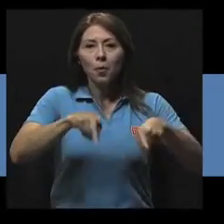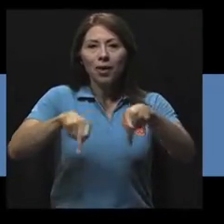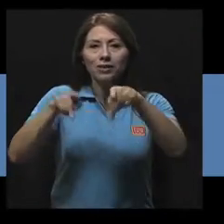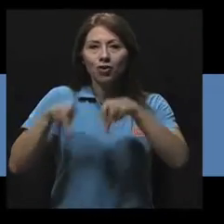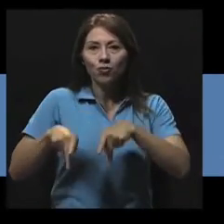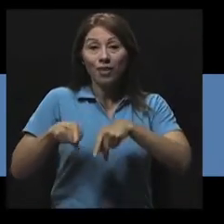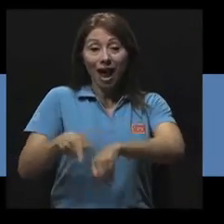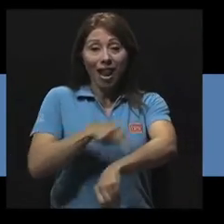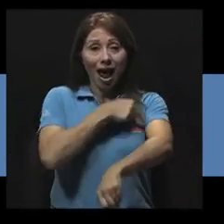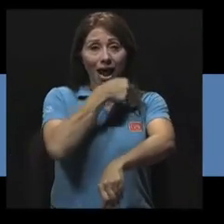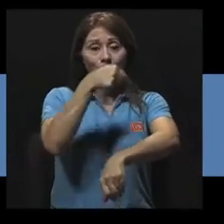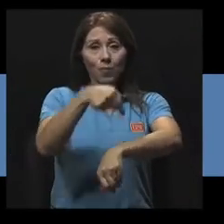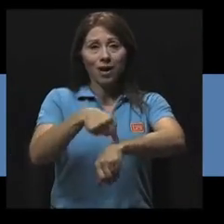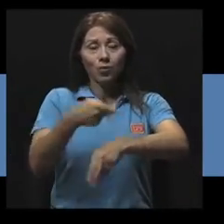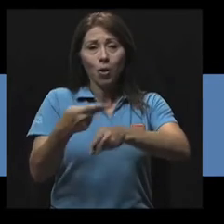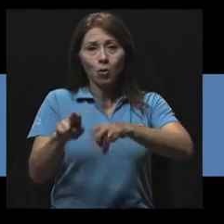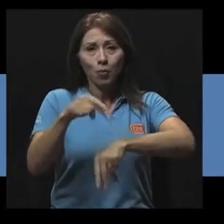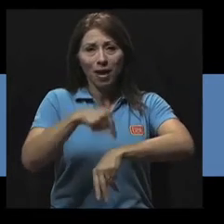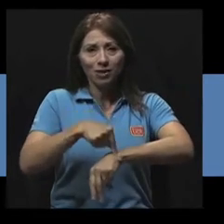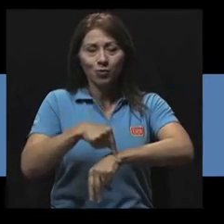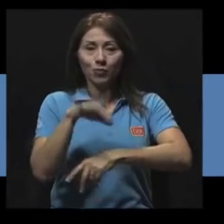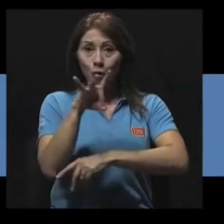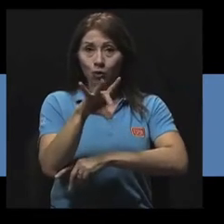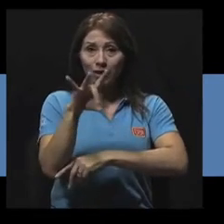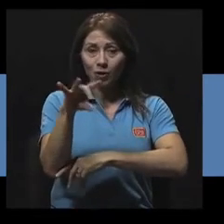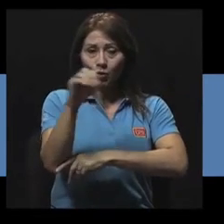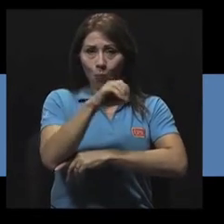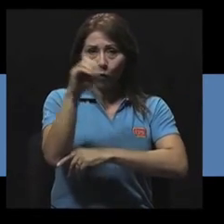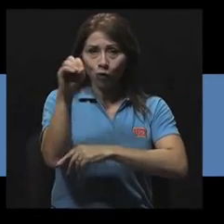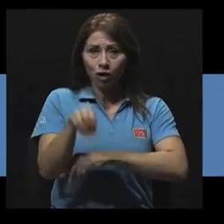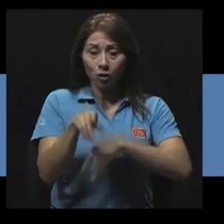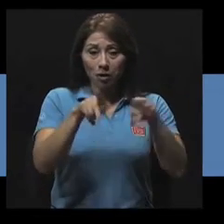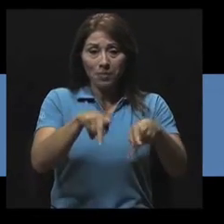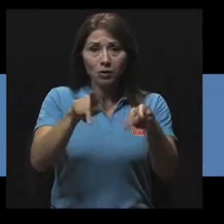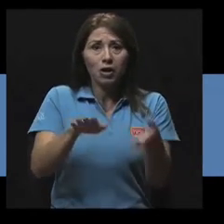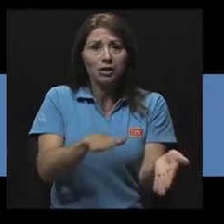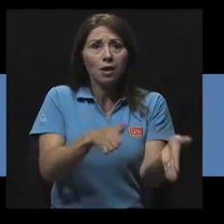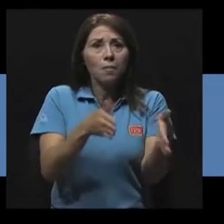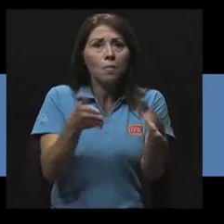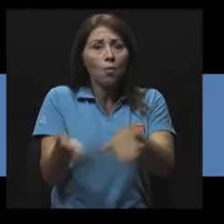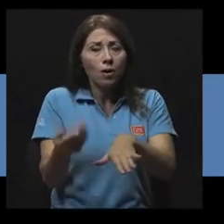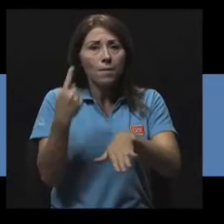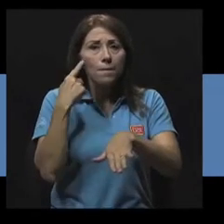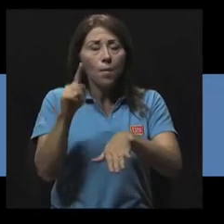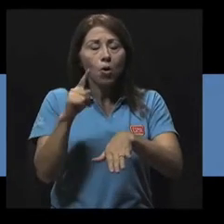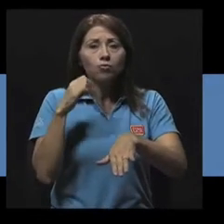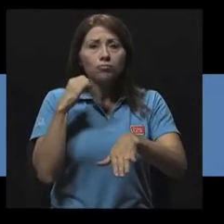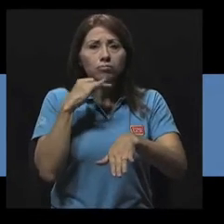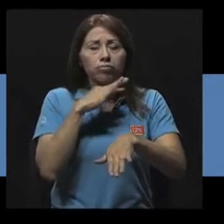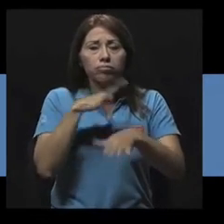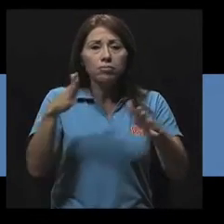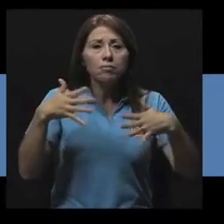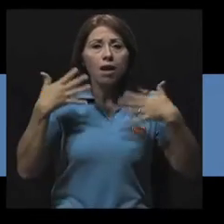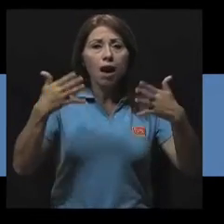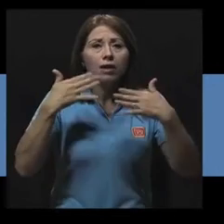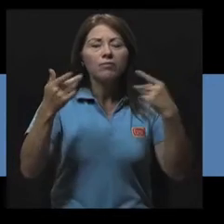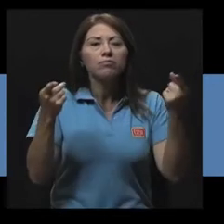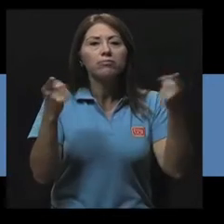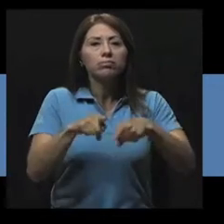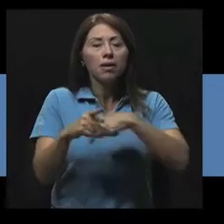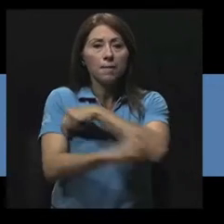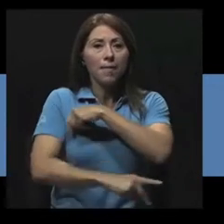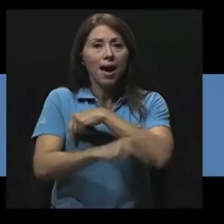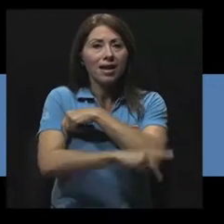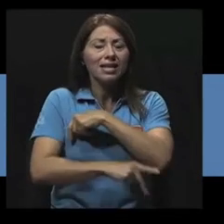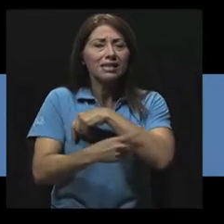de la población. Un 88% de las muertes prematuras por contaminación del aire se producen en países de ingresos